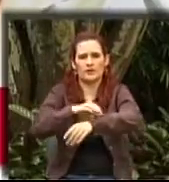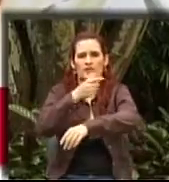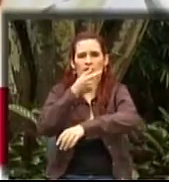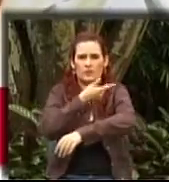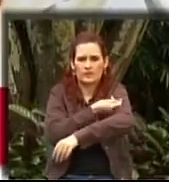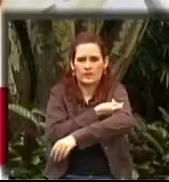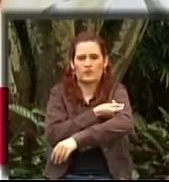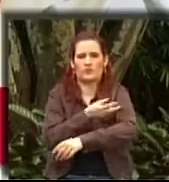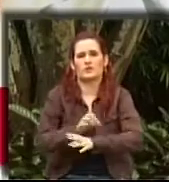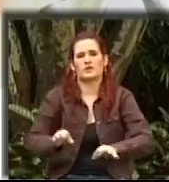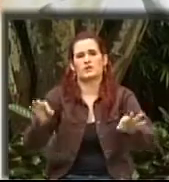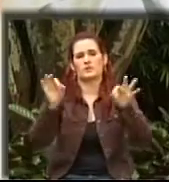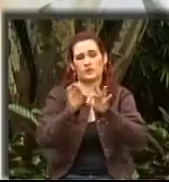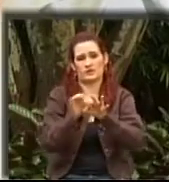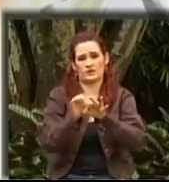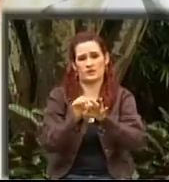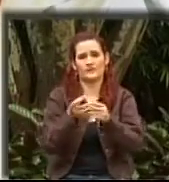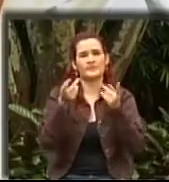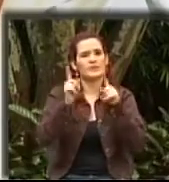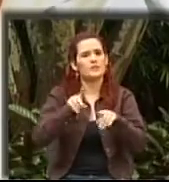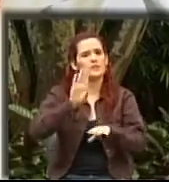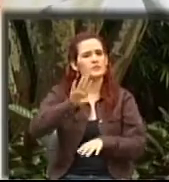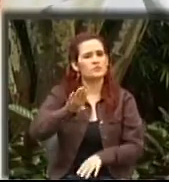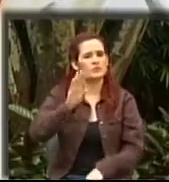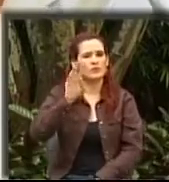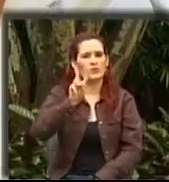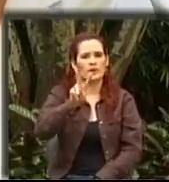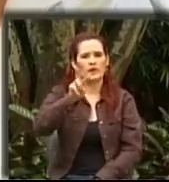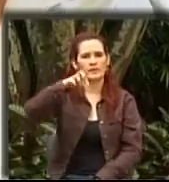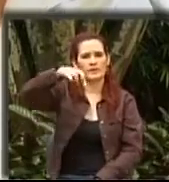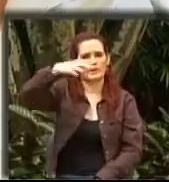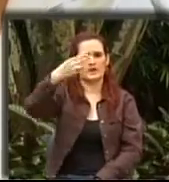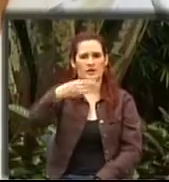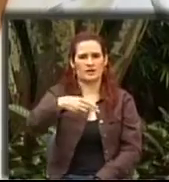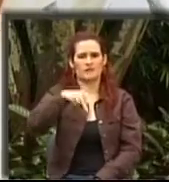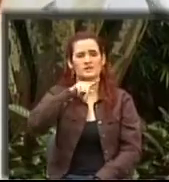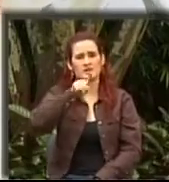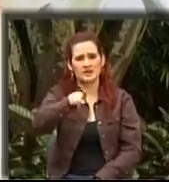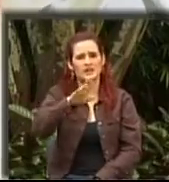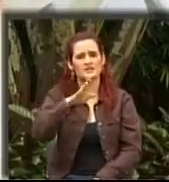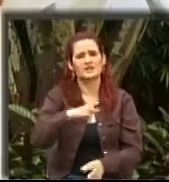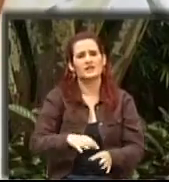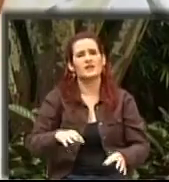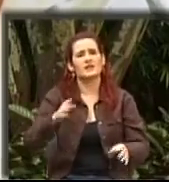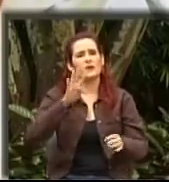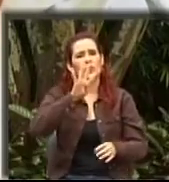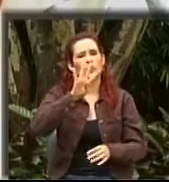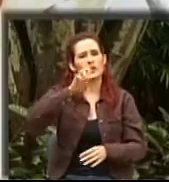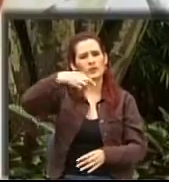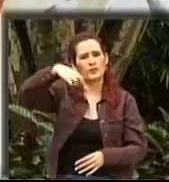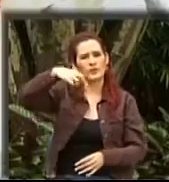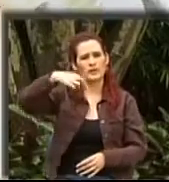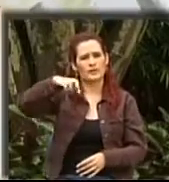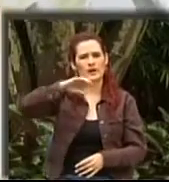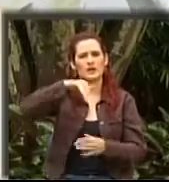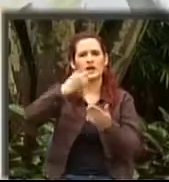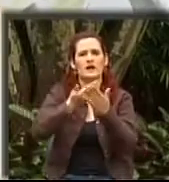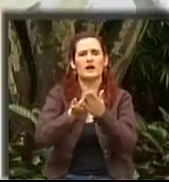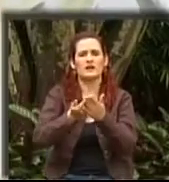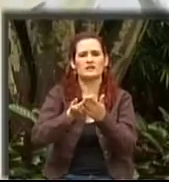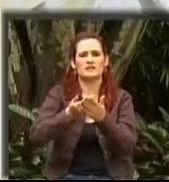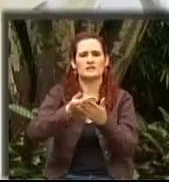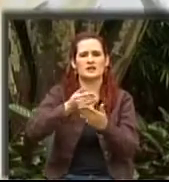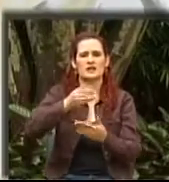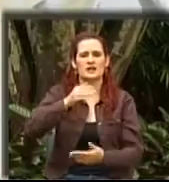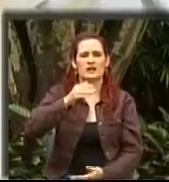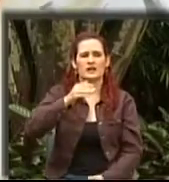énfasis en eso, la vacuna contra el papiloma virus humano en niñas de cuarto de primaria que tengan 9 años y vayan